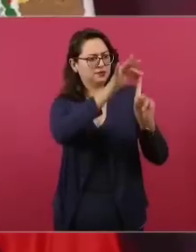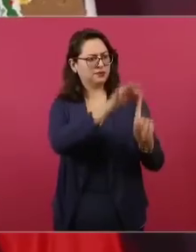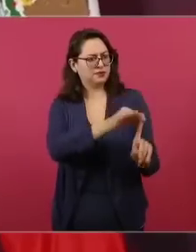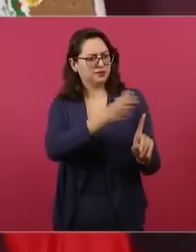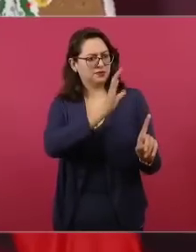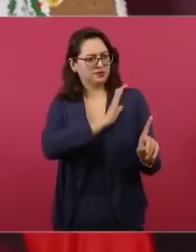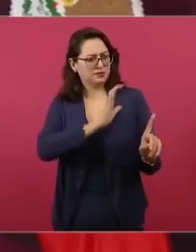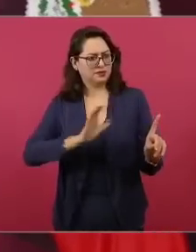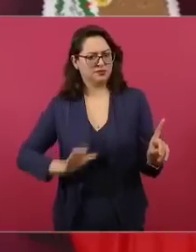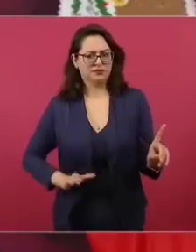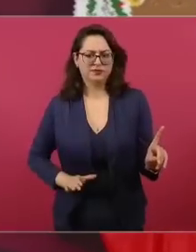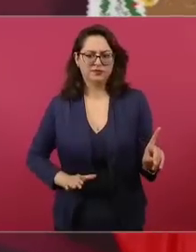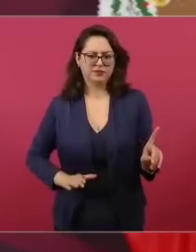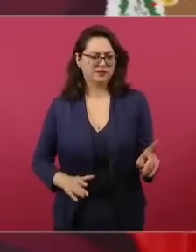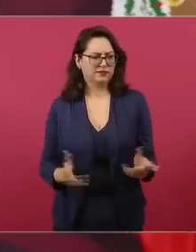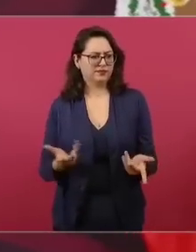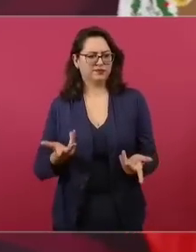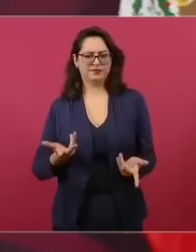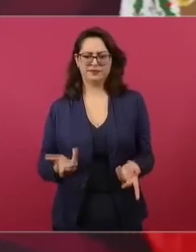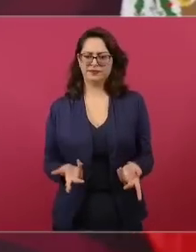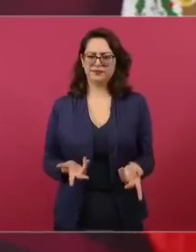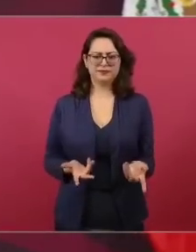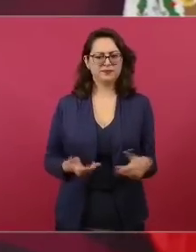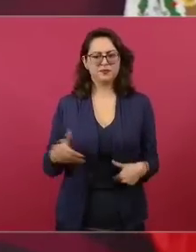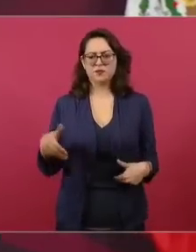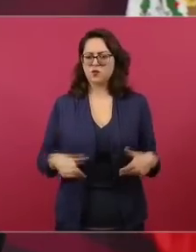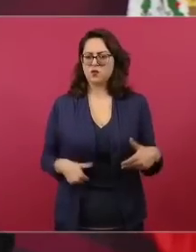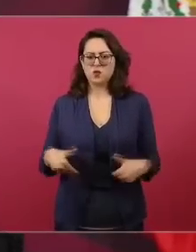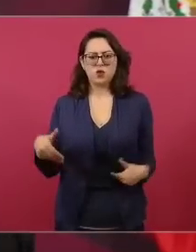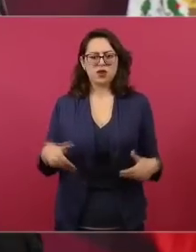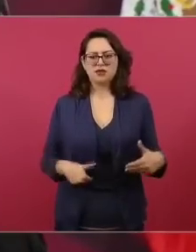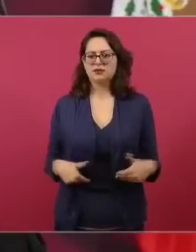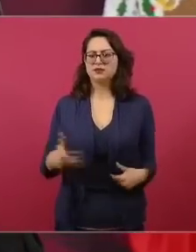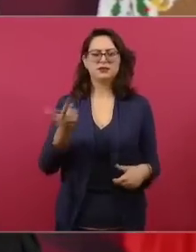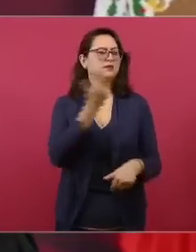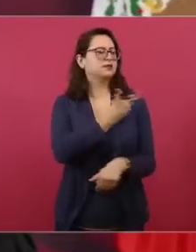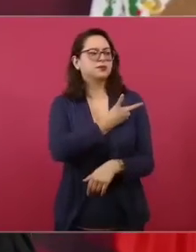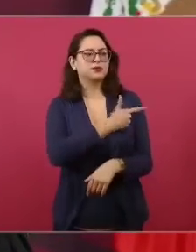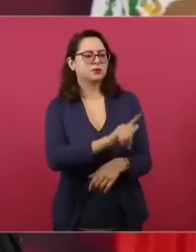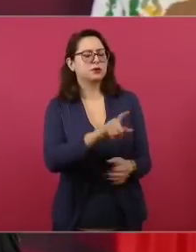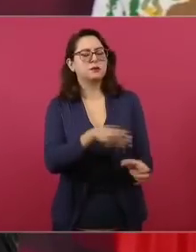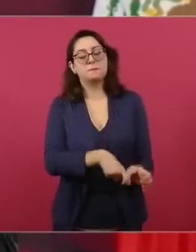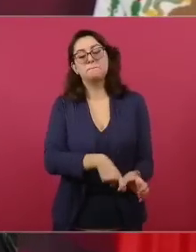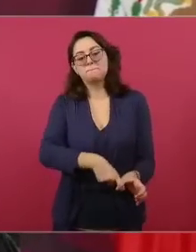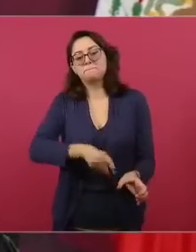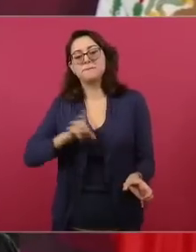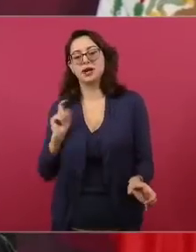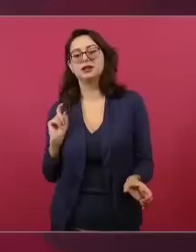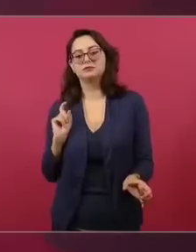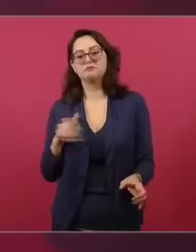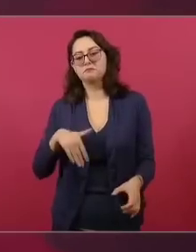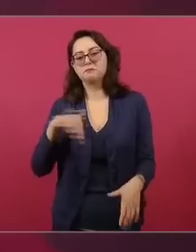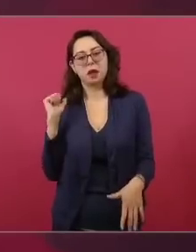ya hay un poder de facto